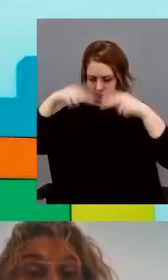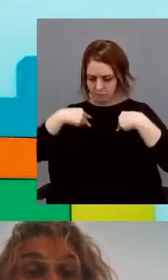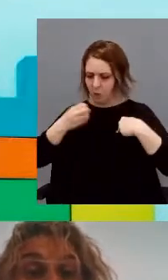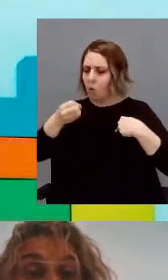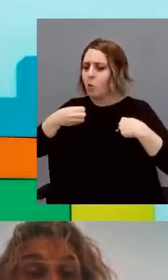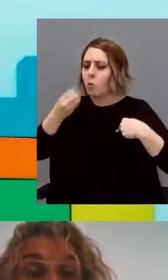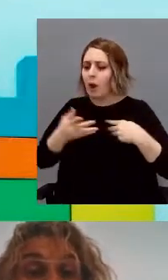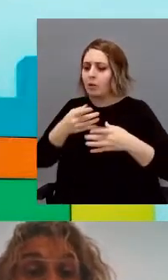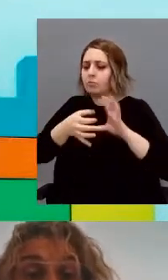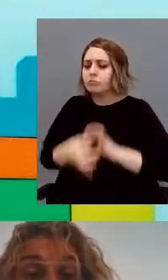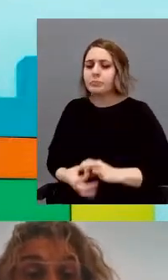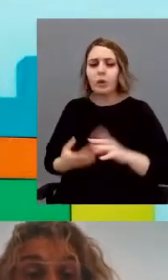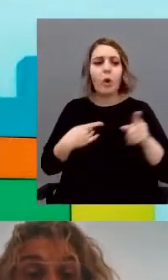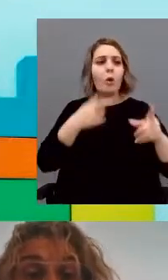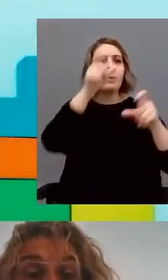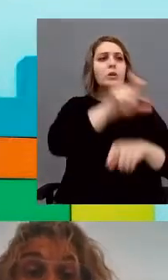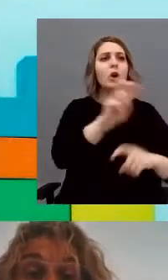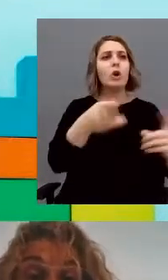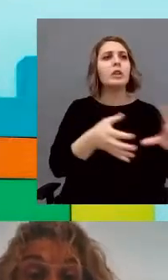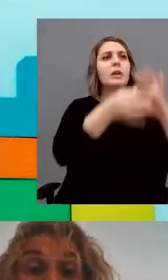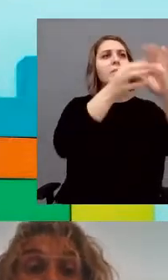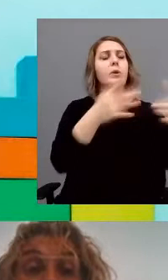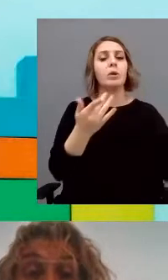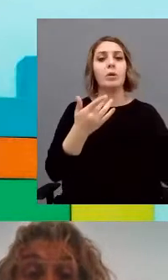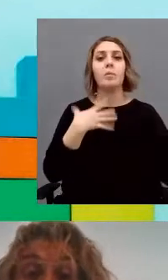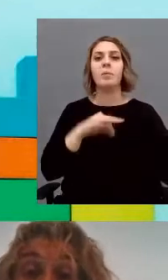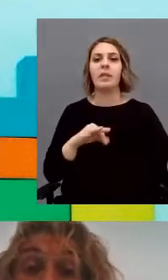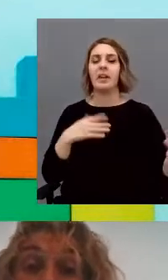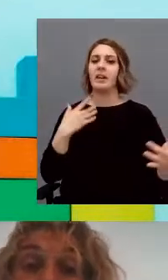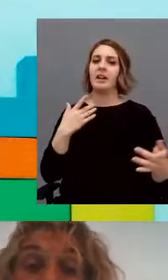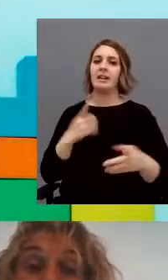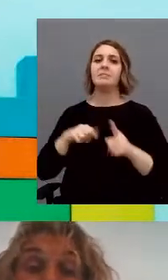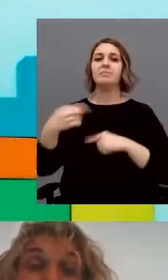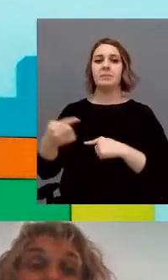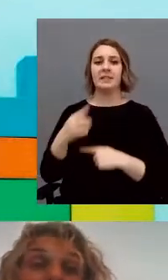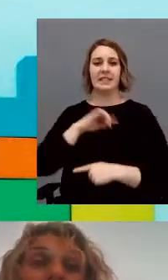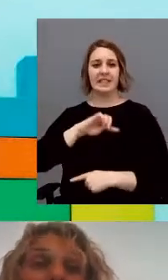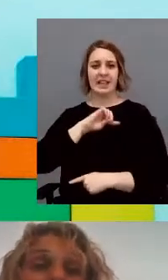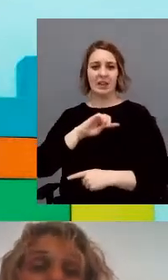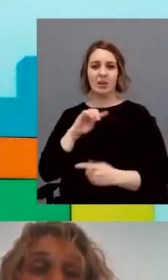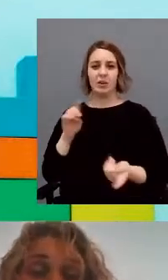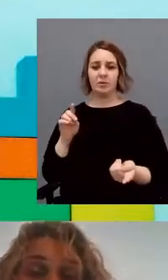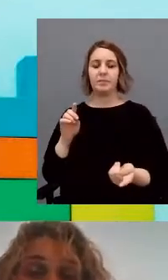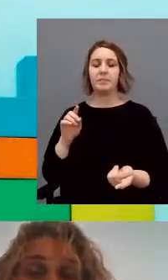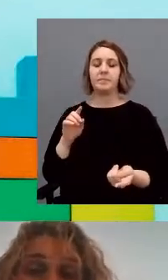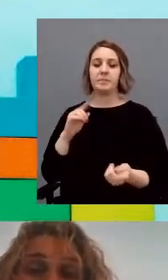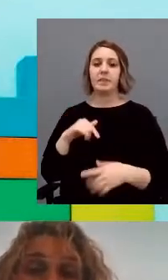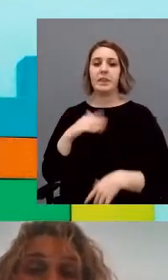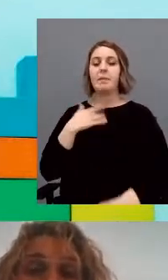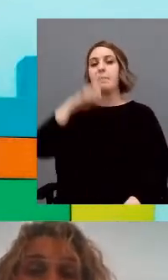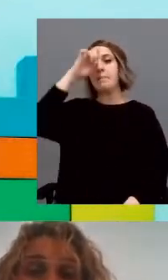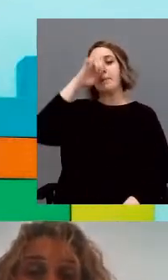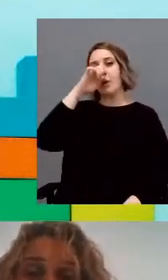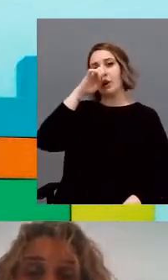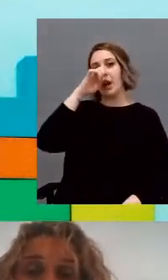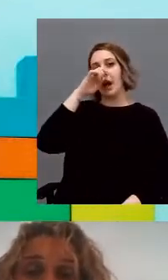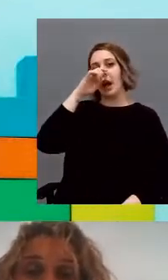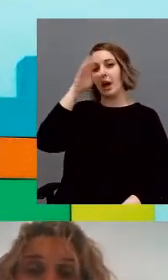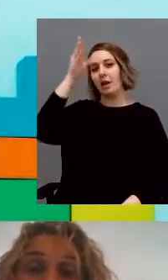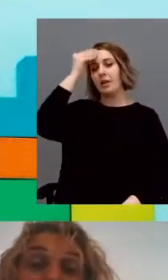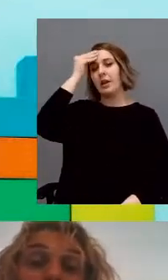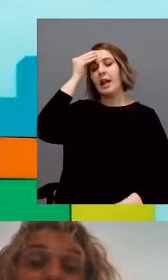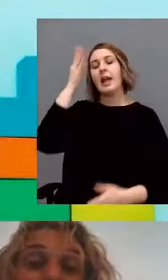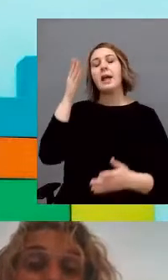también que estén en una situación a veces de excitación o de malestar, y una memoria emocional negativa. Muchas